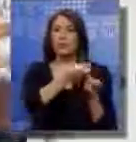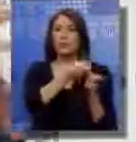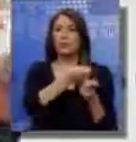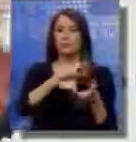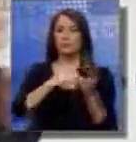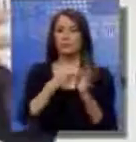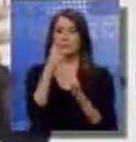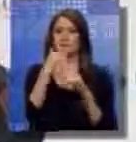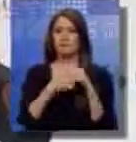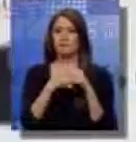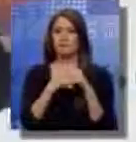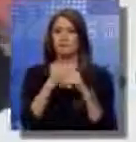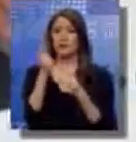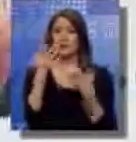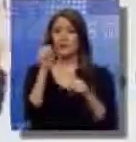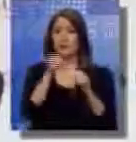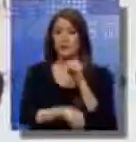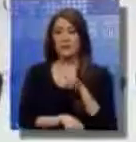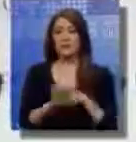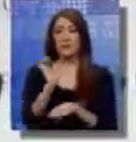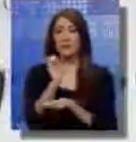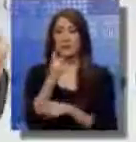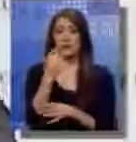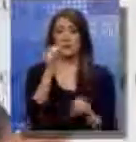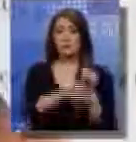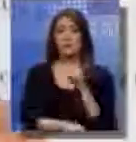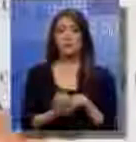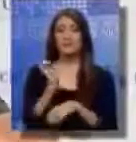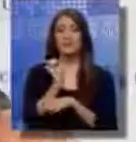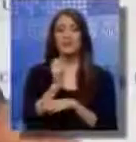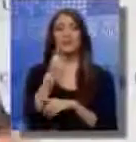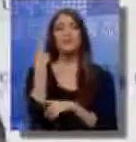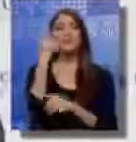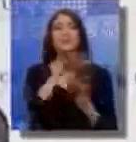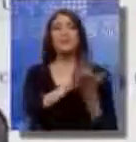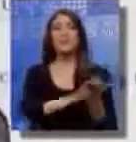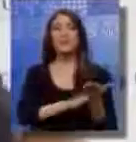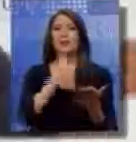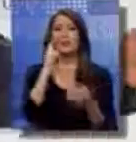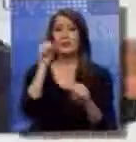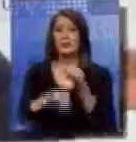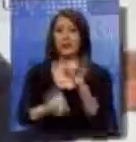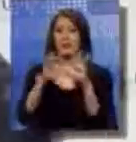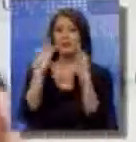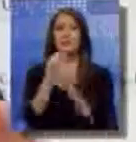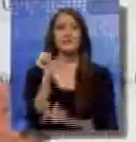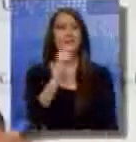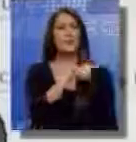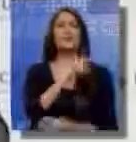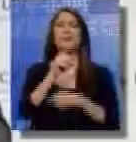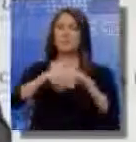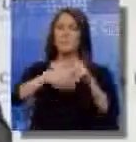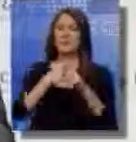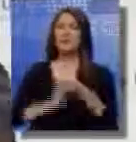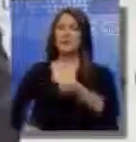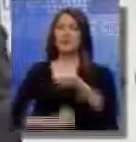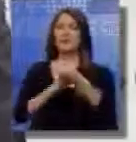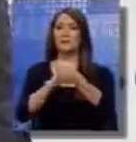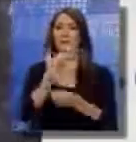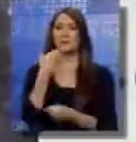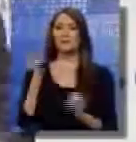conflicto por cualquier acción o declaración, incluso el gobierno. La herencia la han analogado a la familia. Poner impuesto a la herencia ahora es atentar contra la familia.